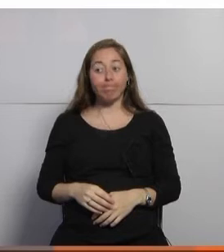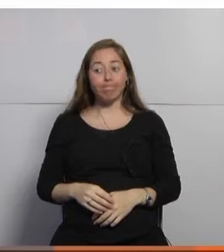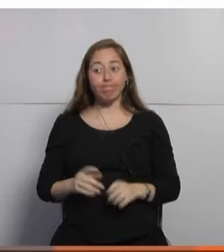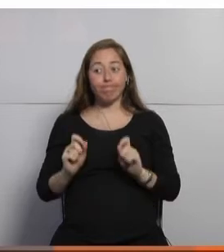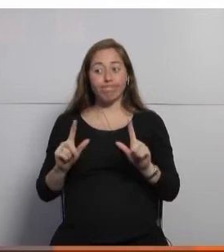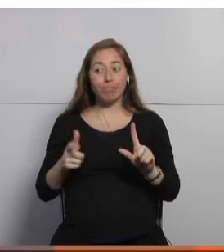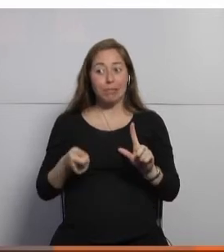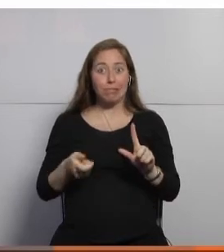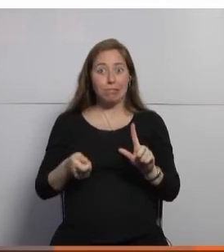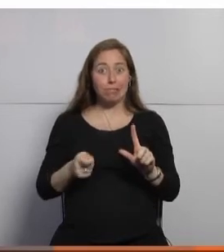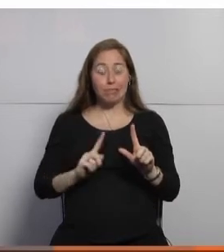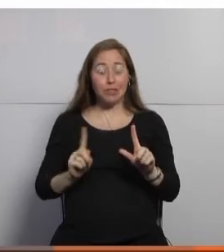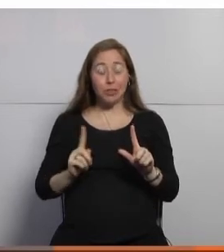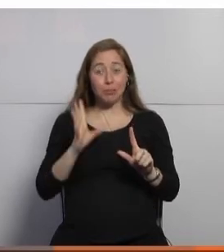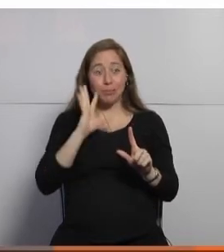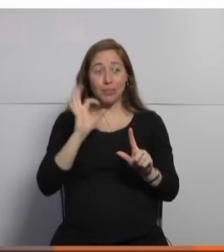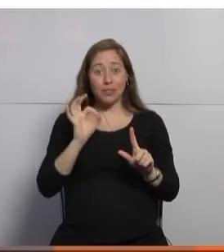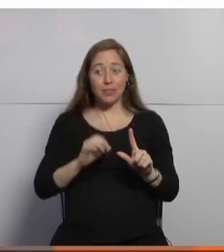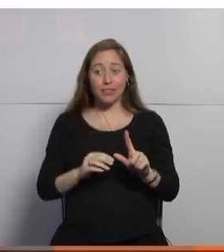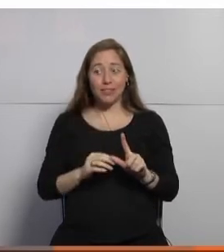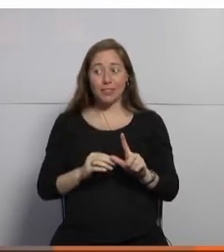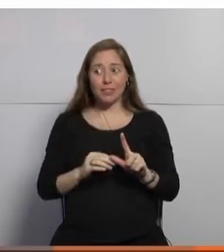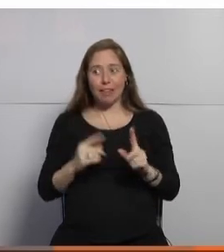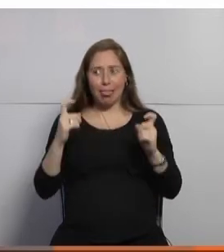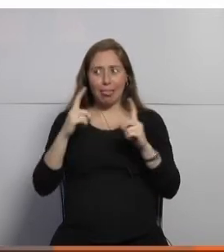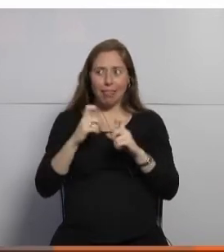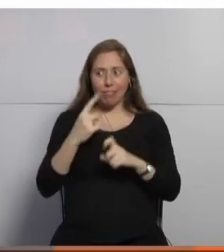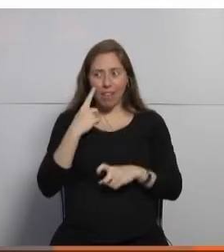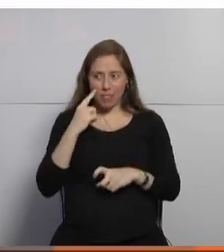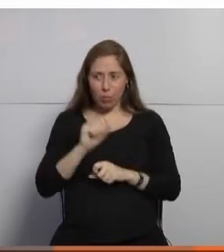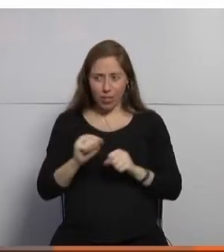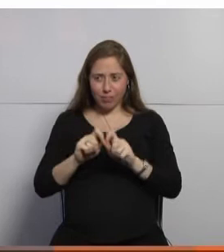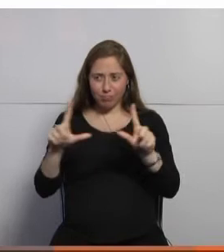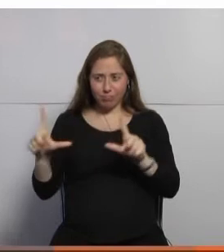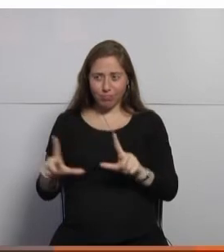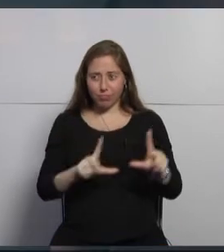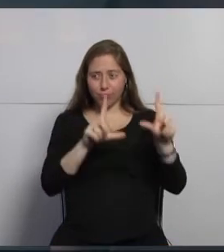si anduviera el ahí tenemos alguna dificultad a ver si podemos ahora